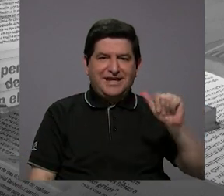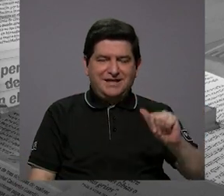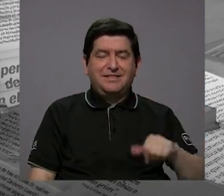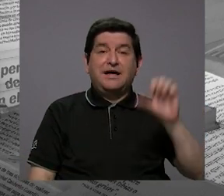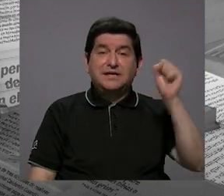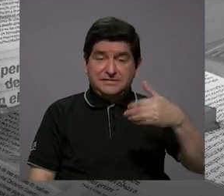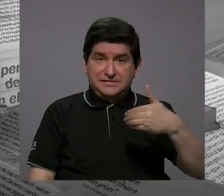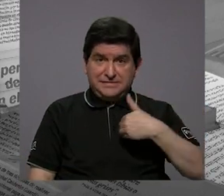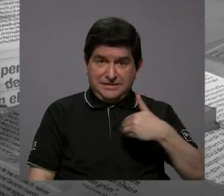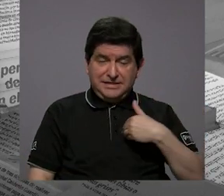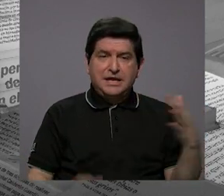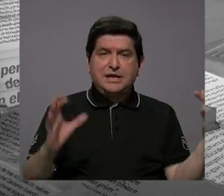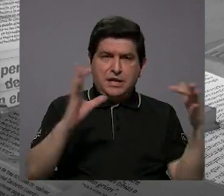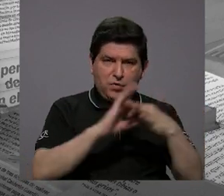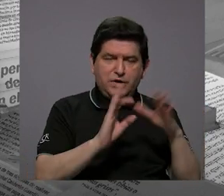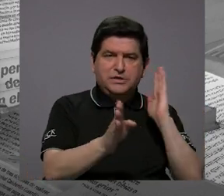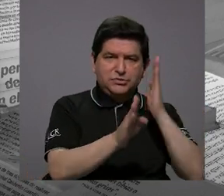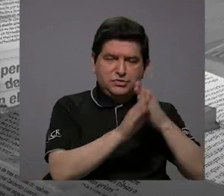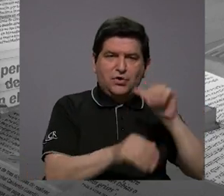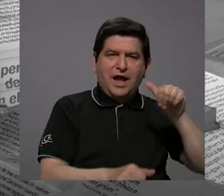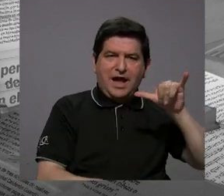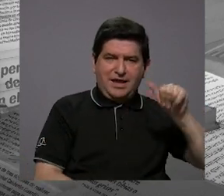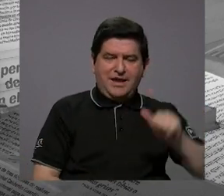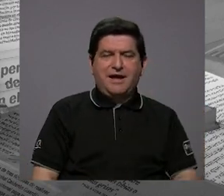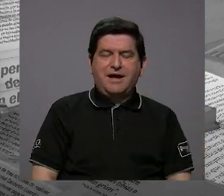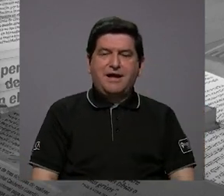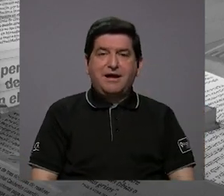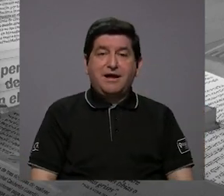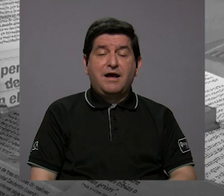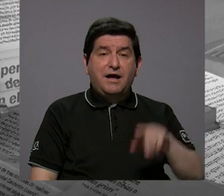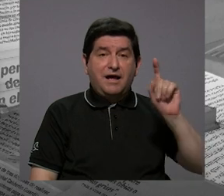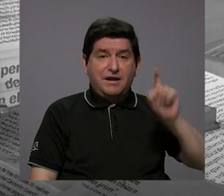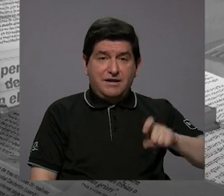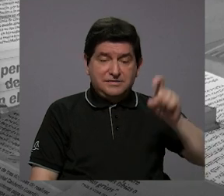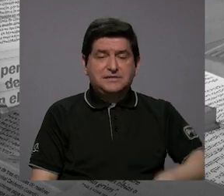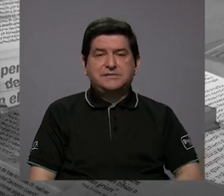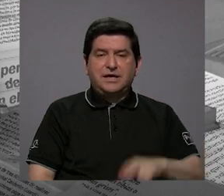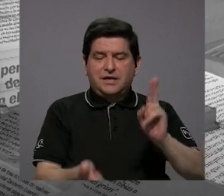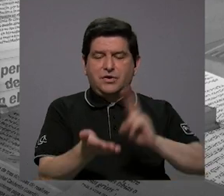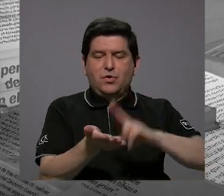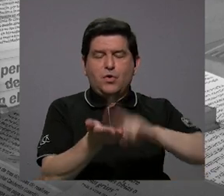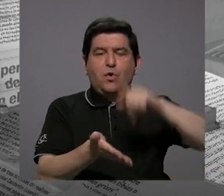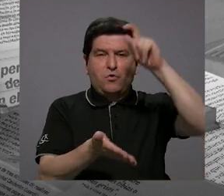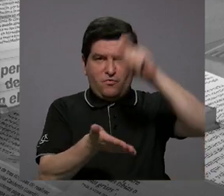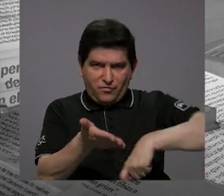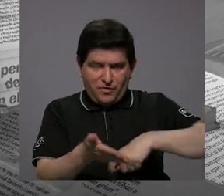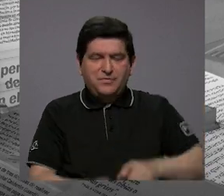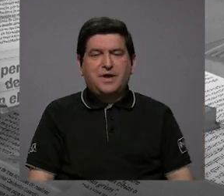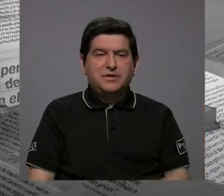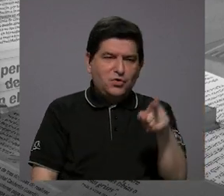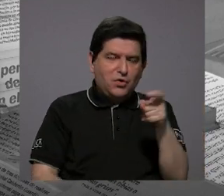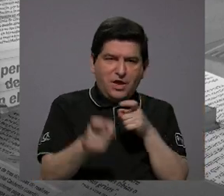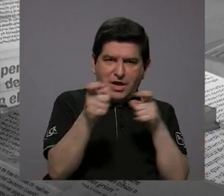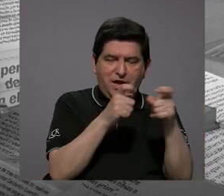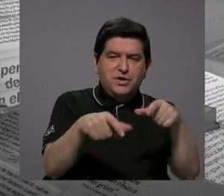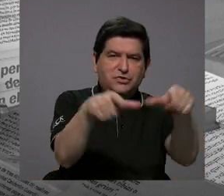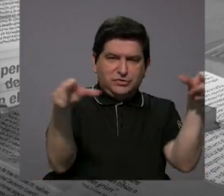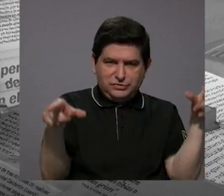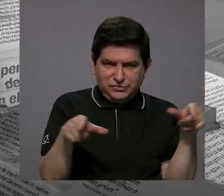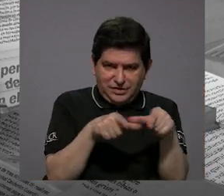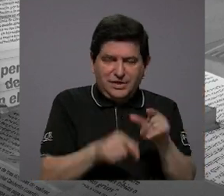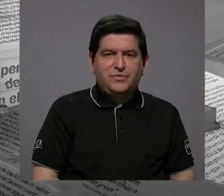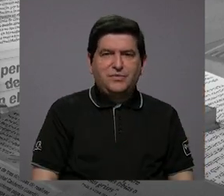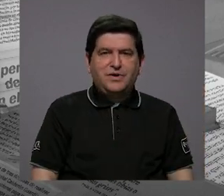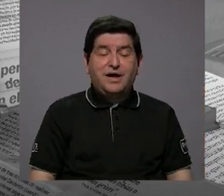¿verdad? Porque las asadas sí tienen una conexión directa con la IA. O sea, firman un contrato, tienen un convenio de delegación y ellos administran